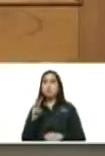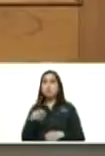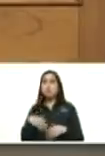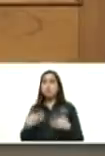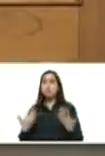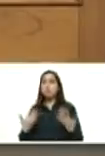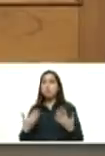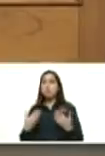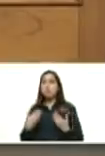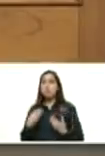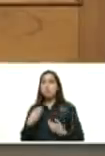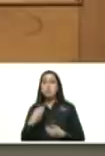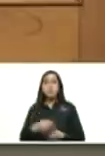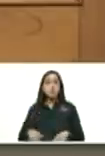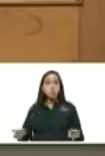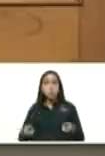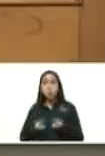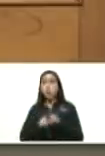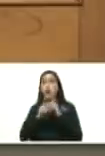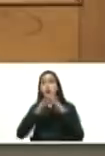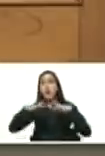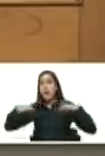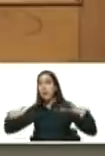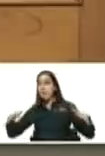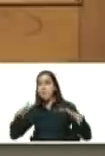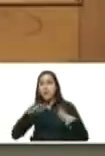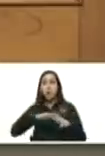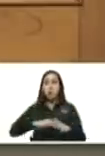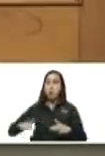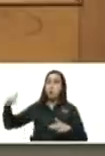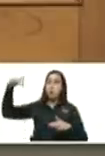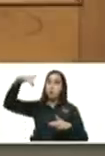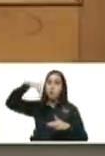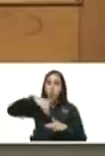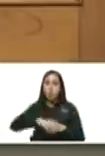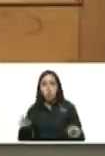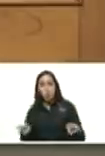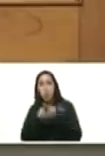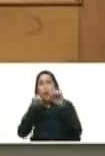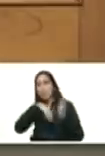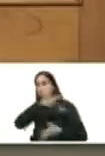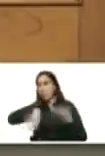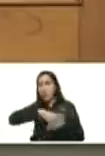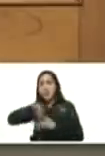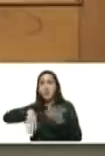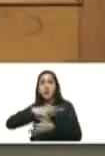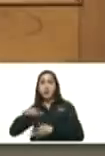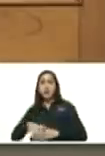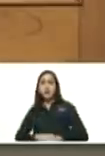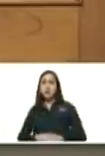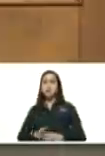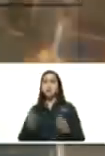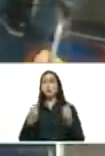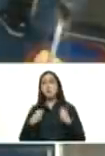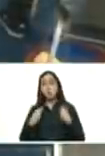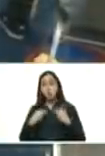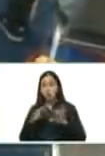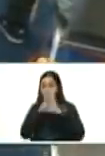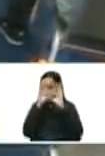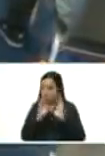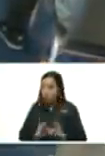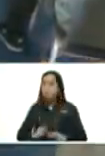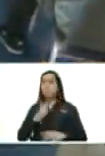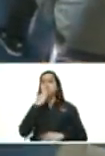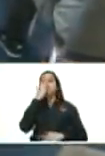ola gigante y lo revuelca y lo lanza para acá y lo lanza para allá y uno lo que tiene que es sobrevivir y salir de la ola